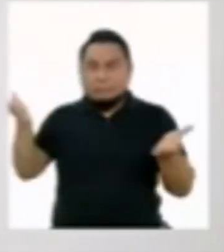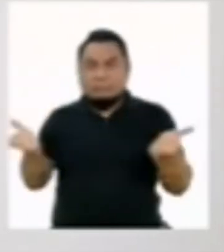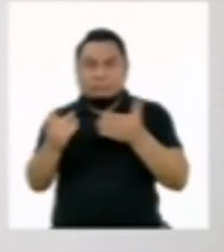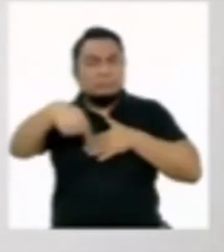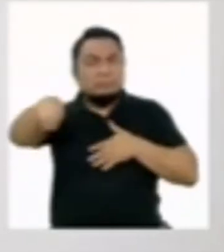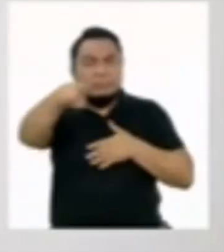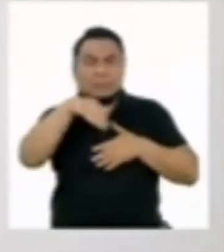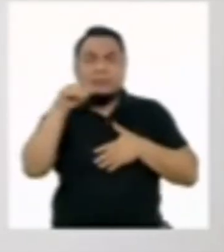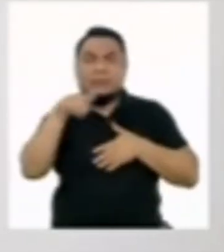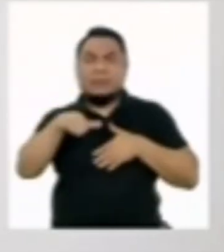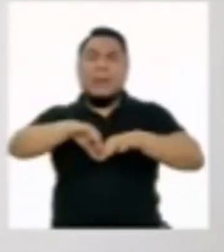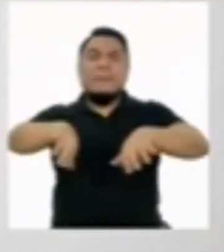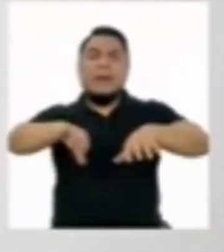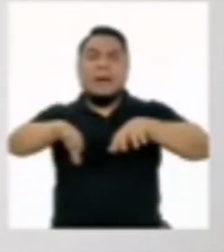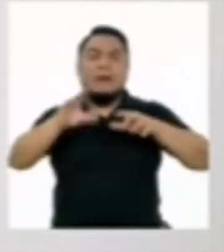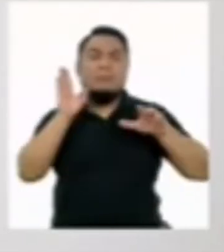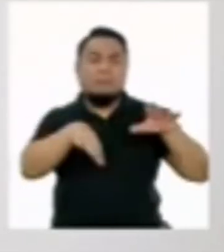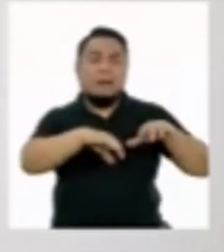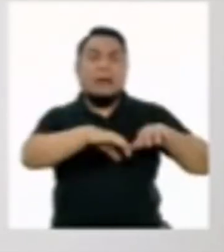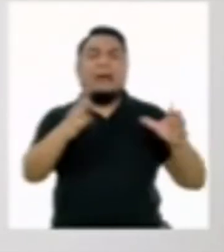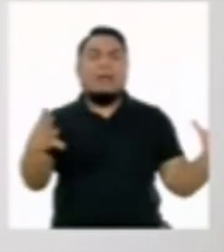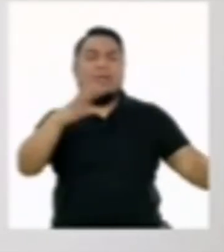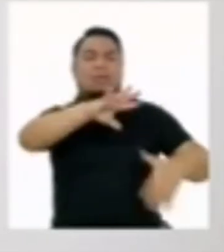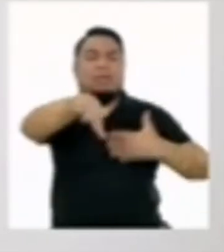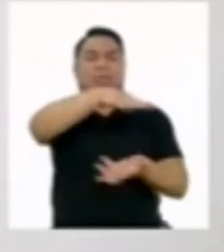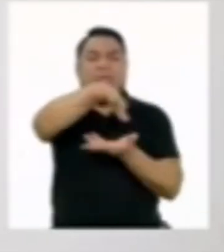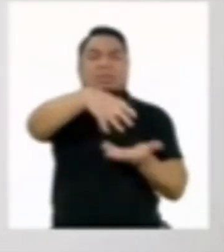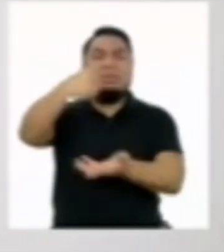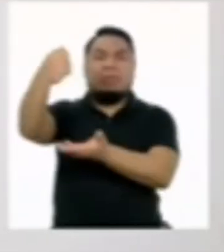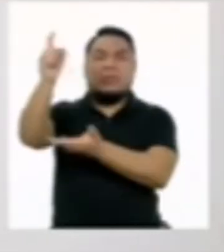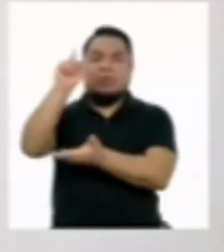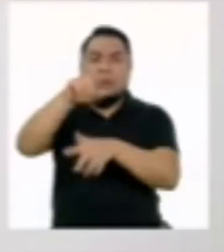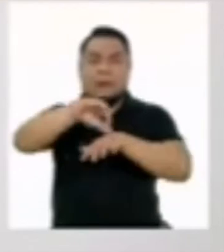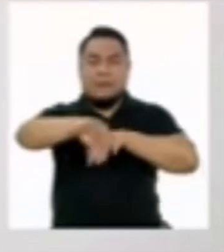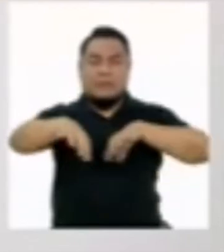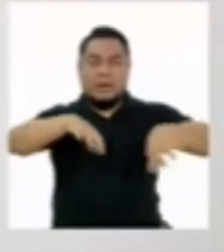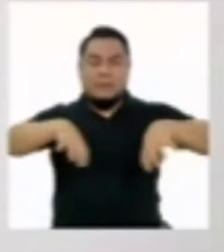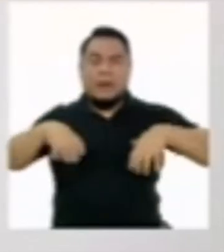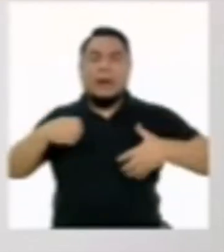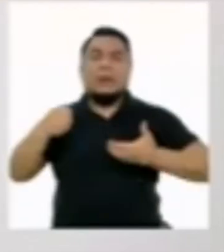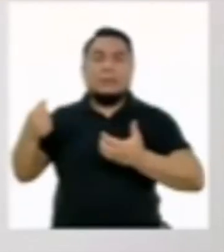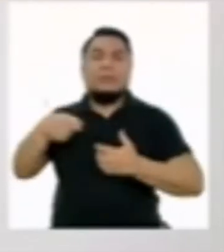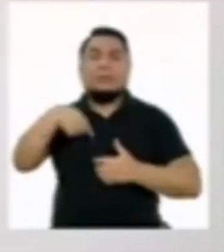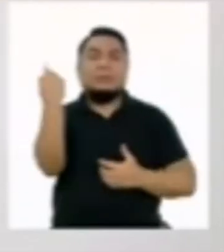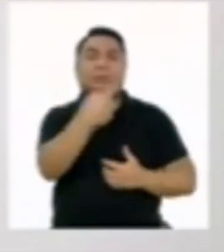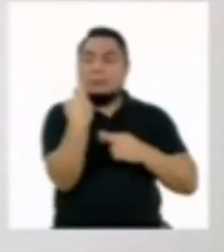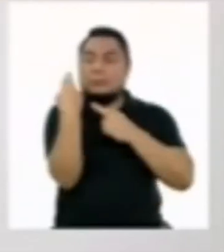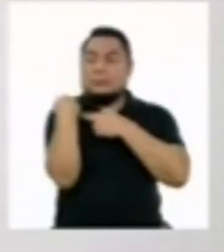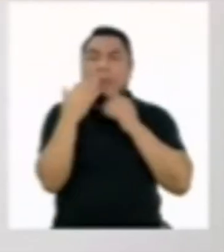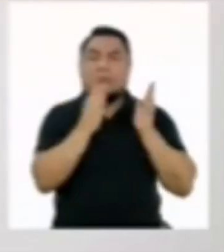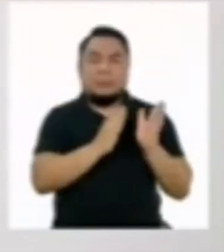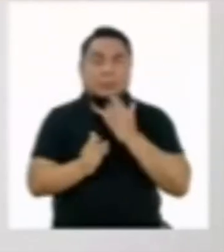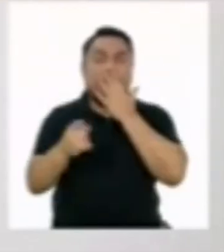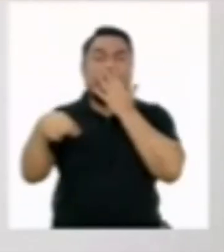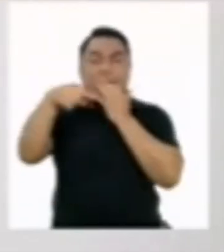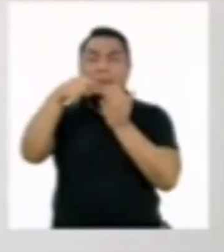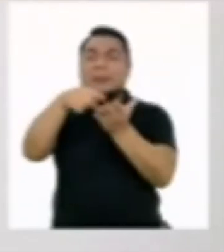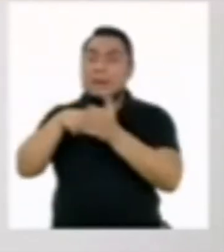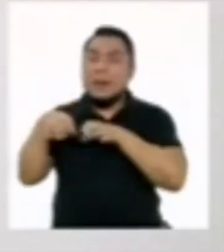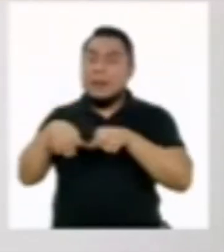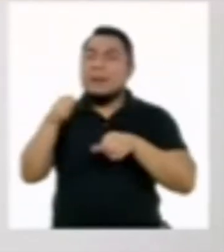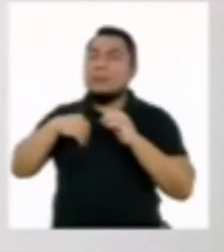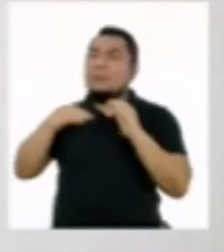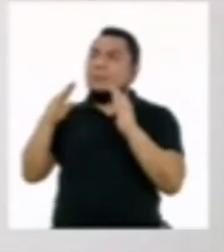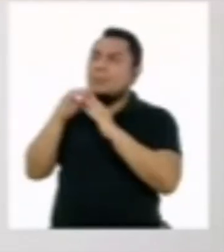planes para el reciclaje. Sin embargo, todas y todos deberíamos organizarnos para exigir que se